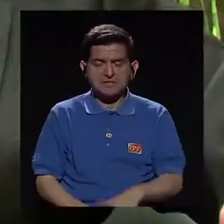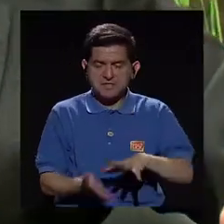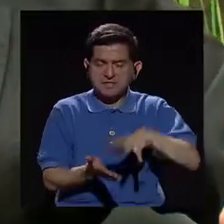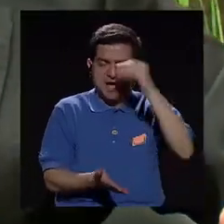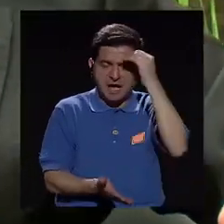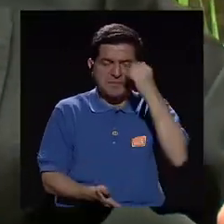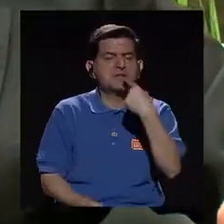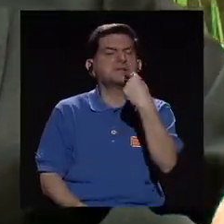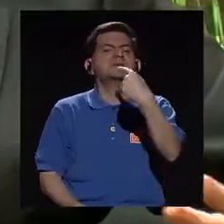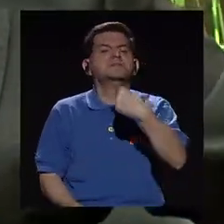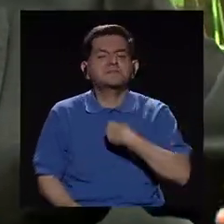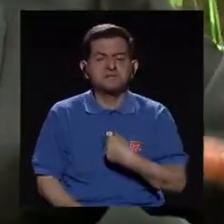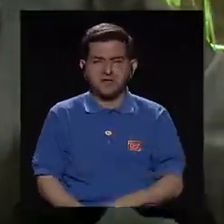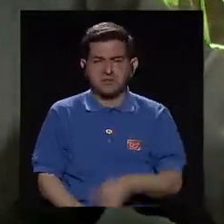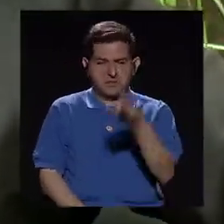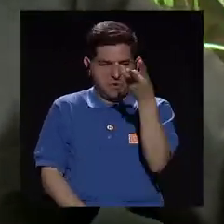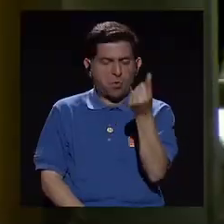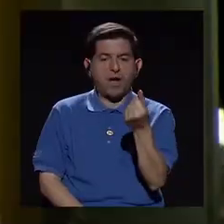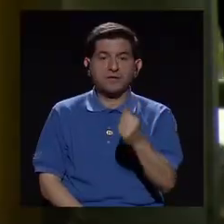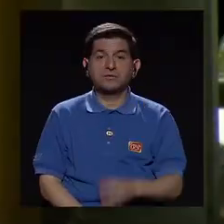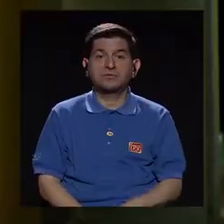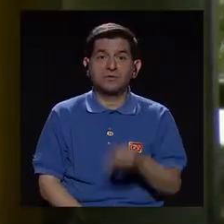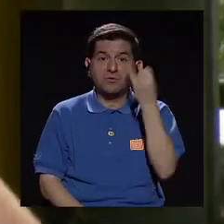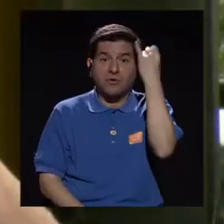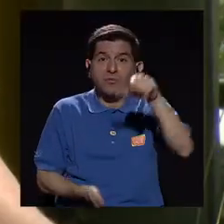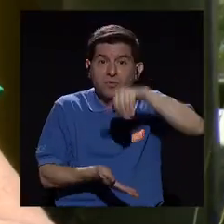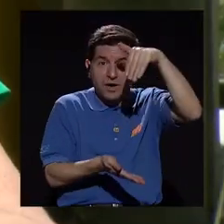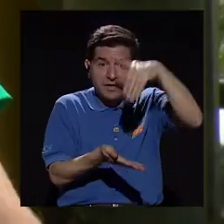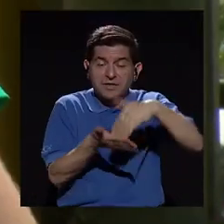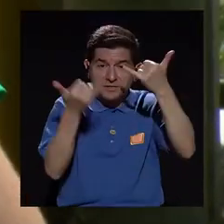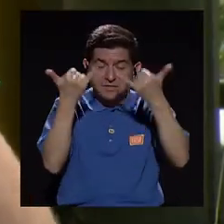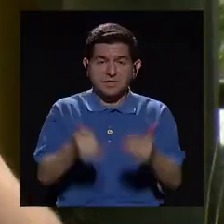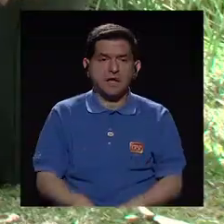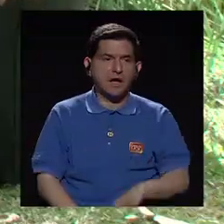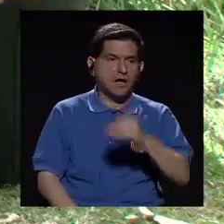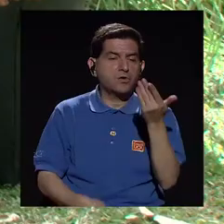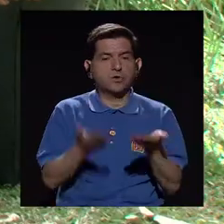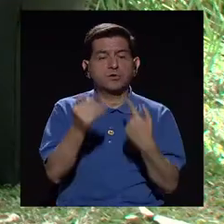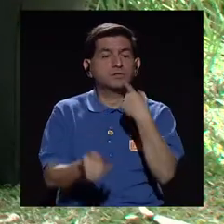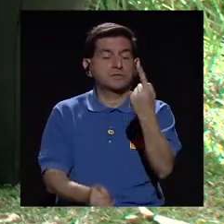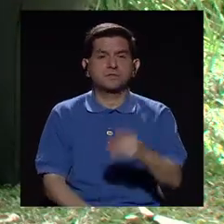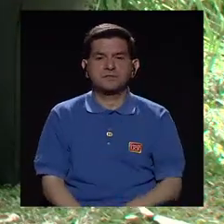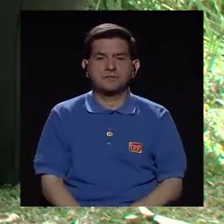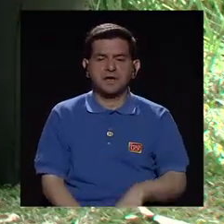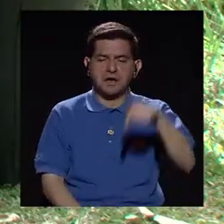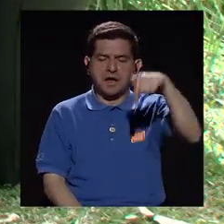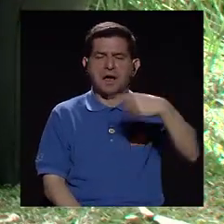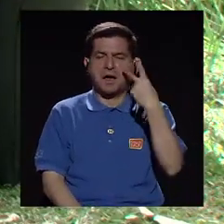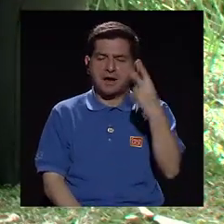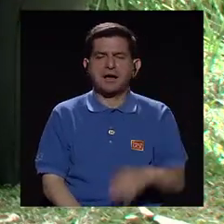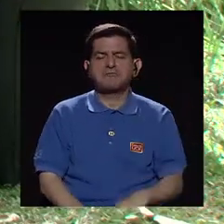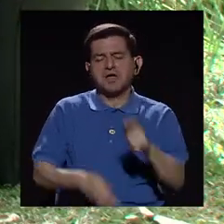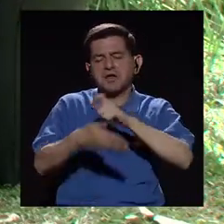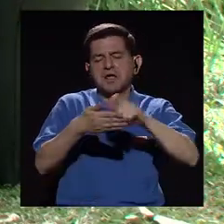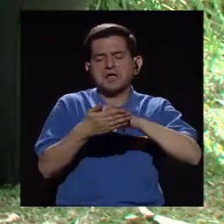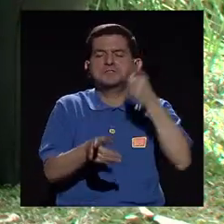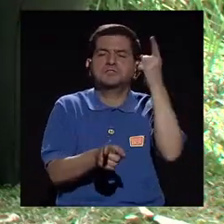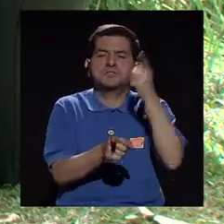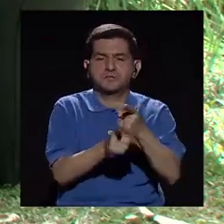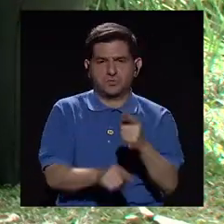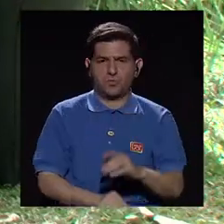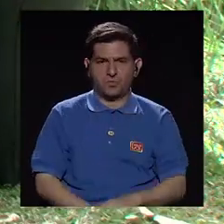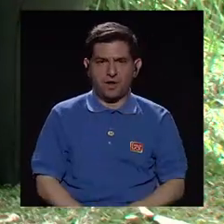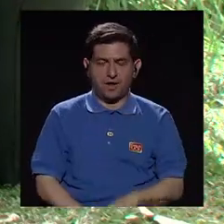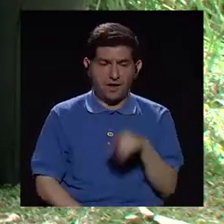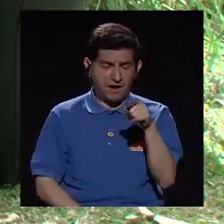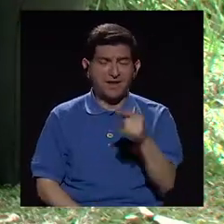usted qué aprendió. A ver cuánto es de comprensión de lectura. Y hay algunos más aventurados que dicen, bueno, aquí vamos a ver ortografía, vamos a